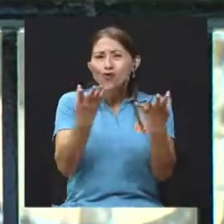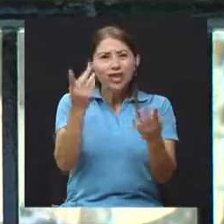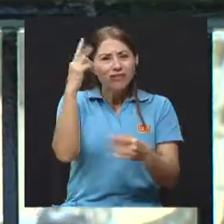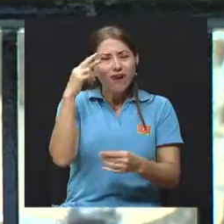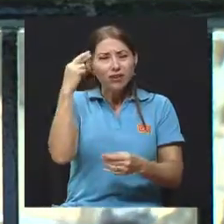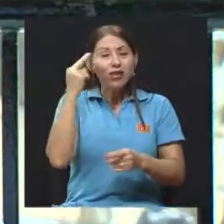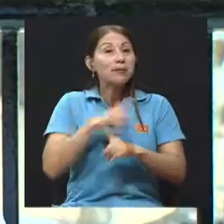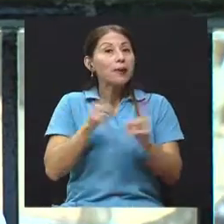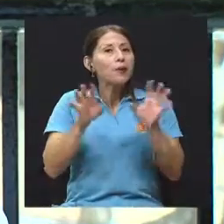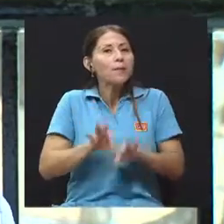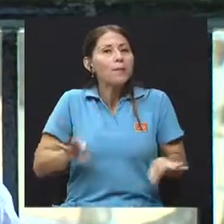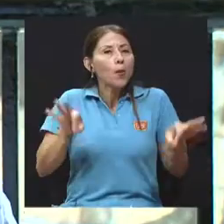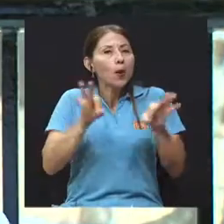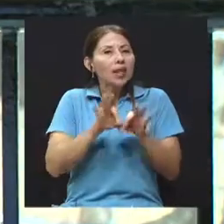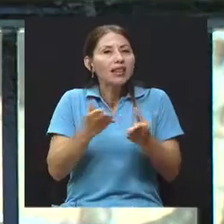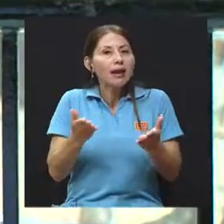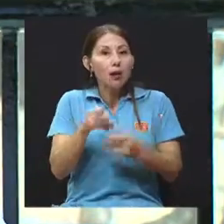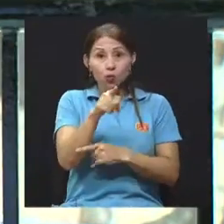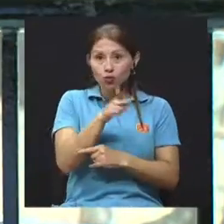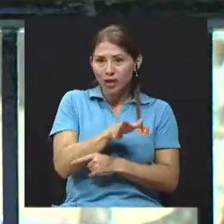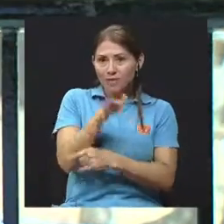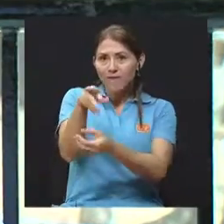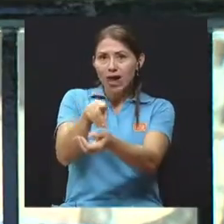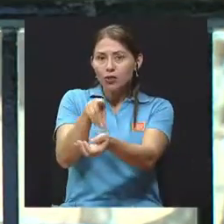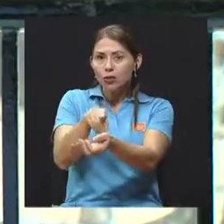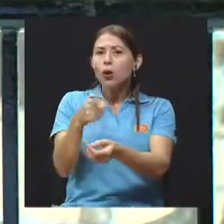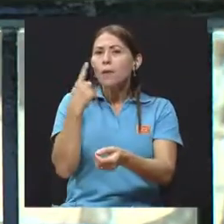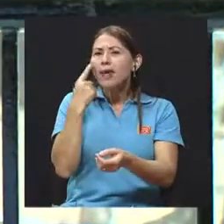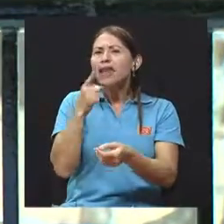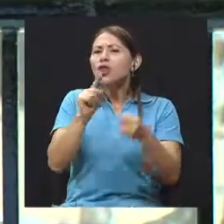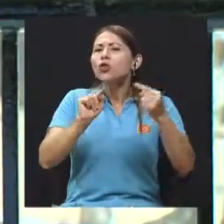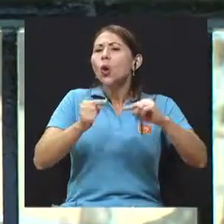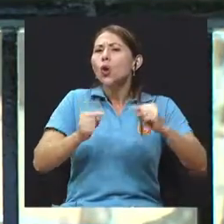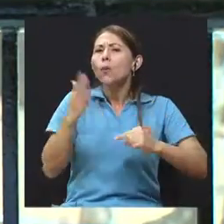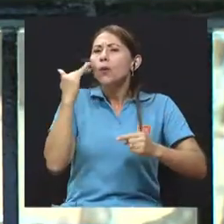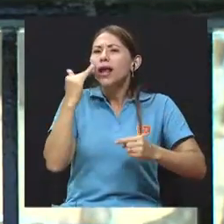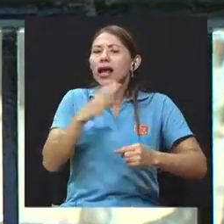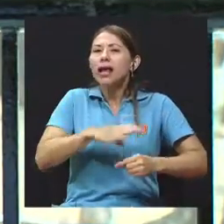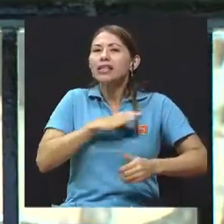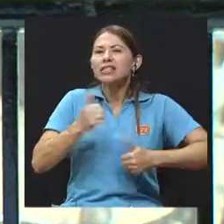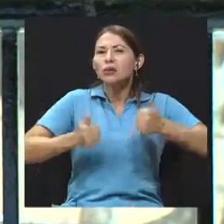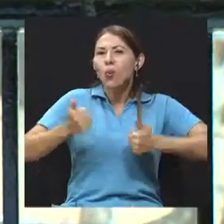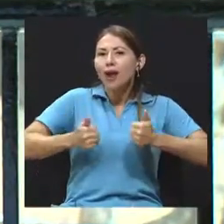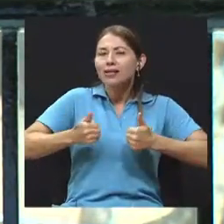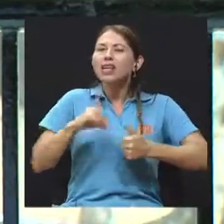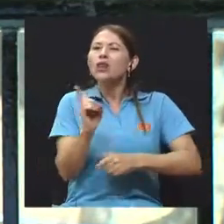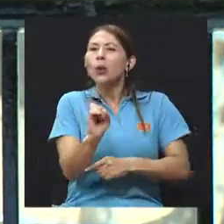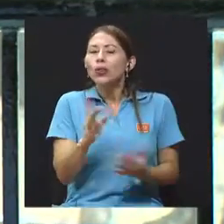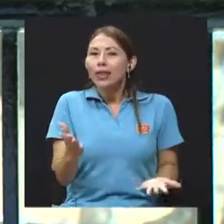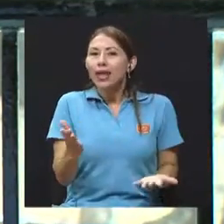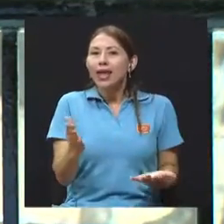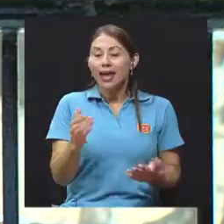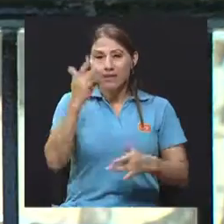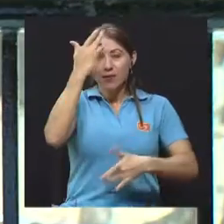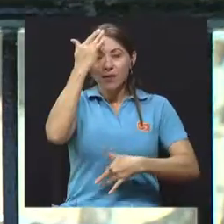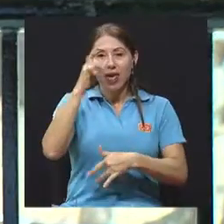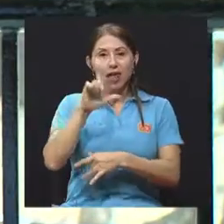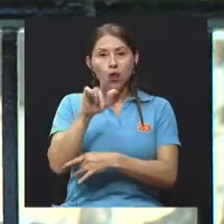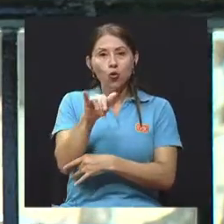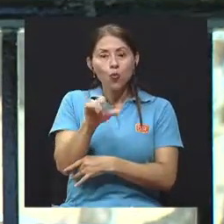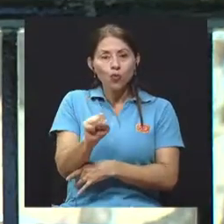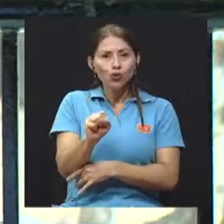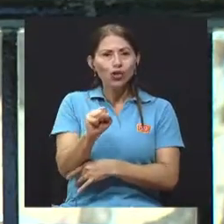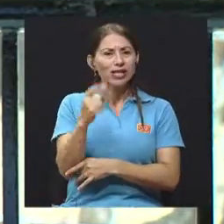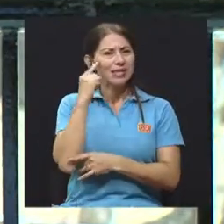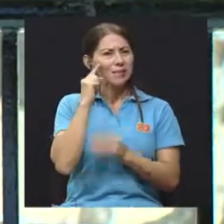que importa es, a la hora de ir con el médico, ver cuáles son las características de ese dolor y cuáles son los sitios afectados. En lupus uno esperaría, no predominen